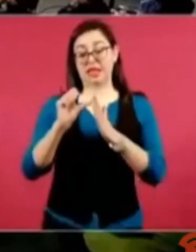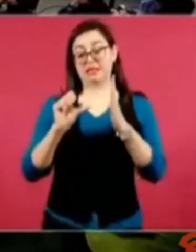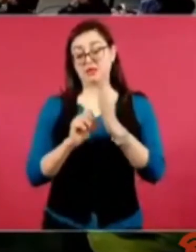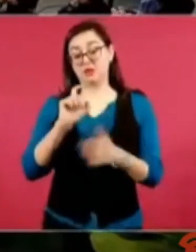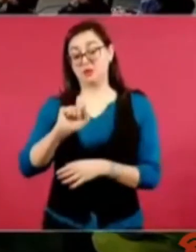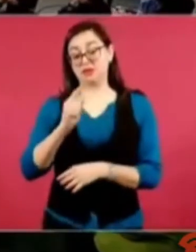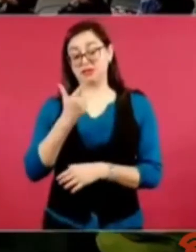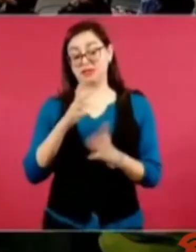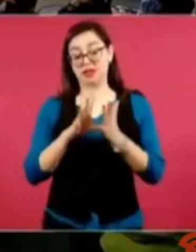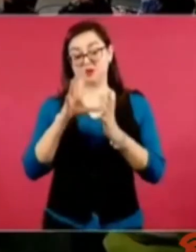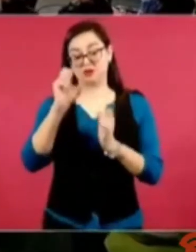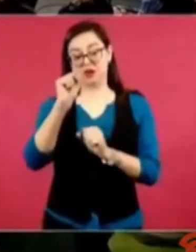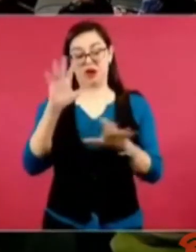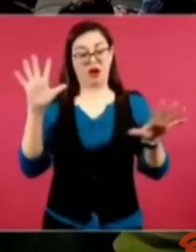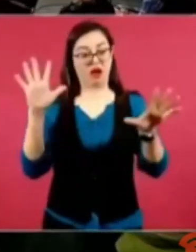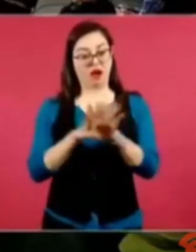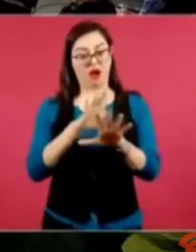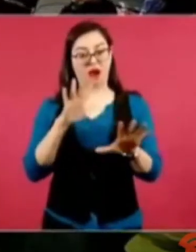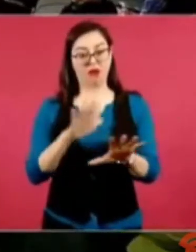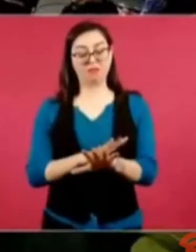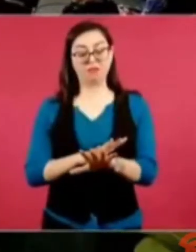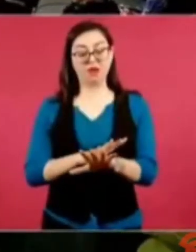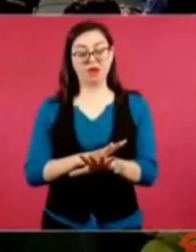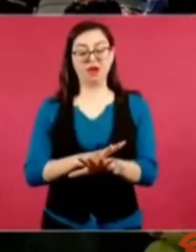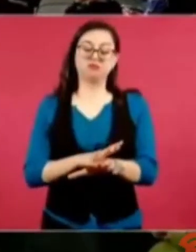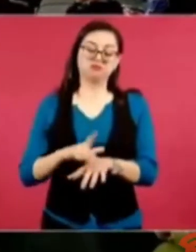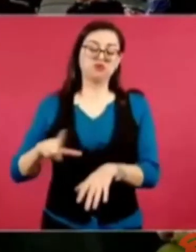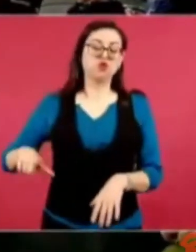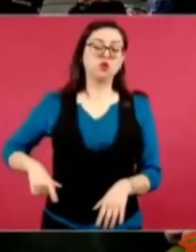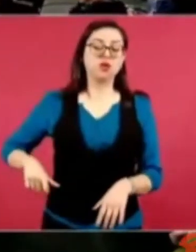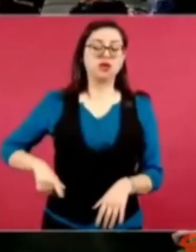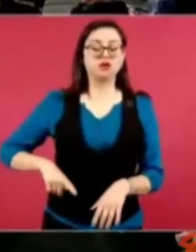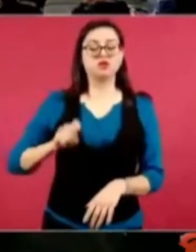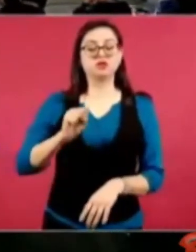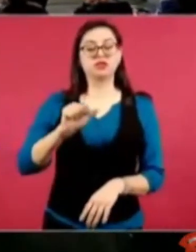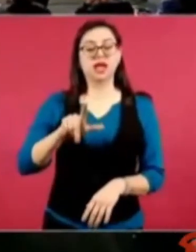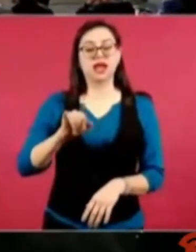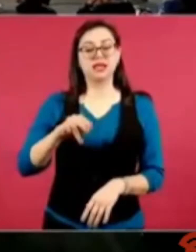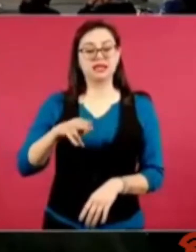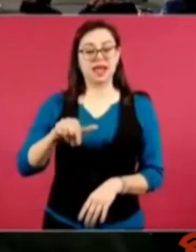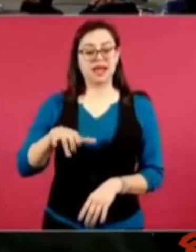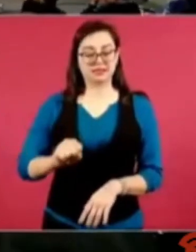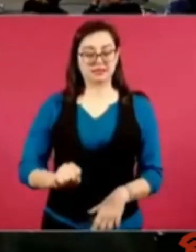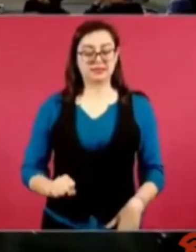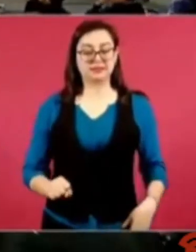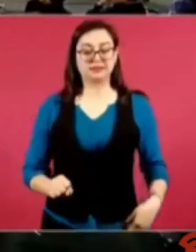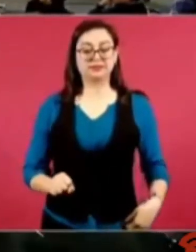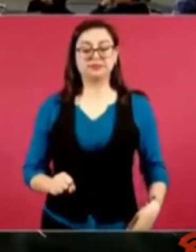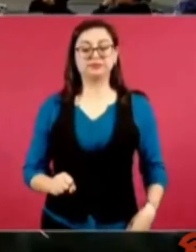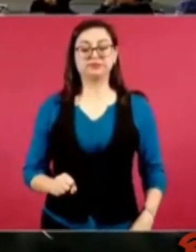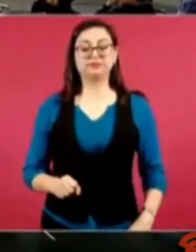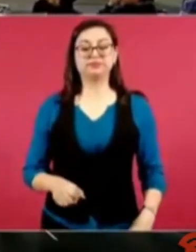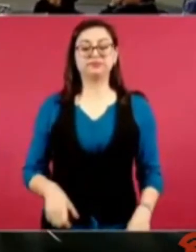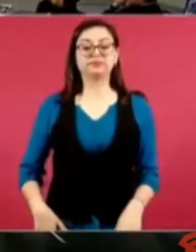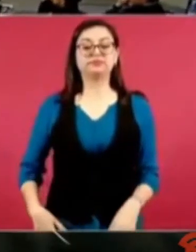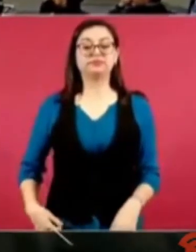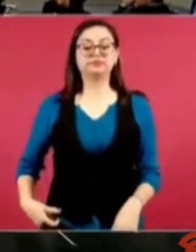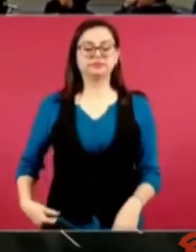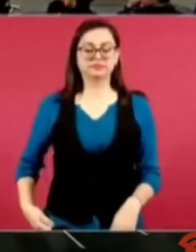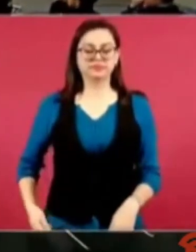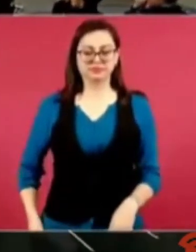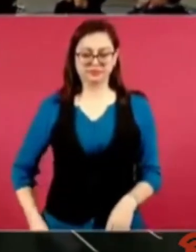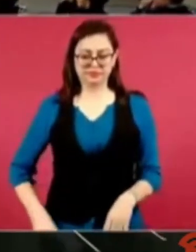constitucional durante el gobierno de Salinas. Entonces, ¿cómo hablar de